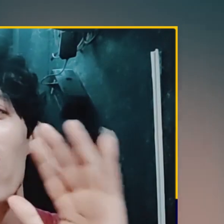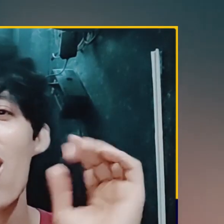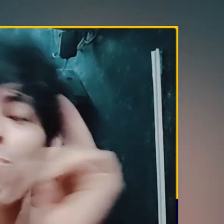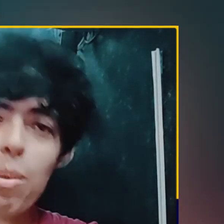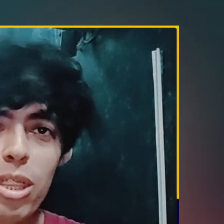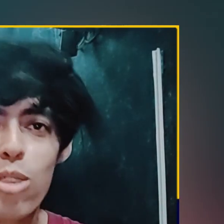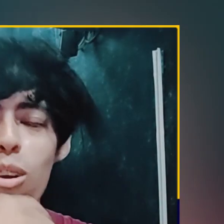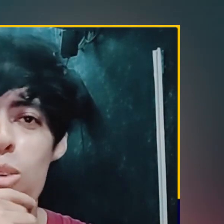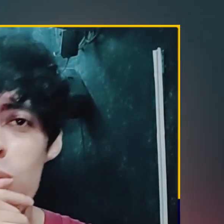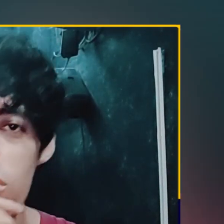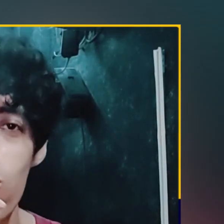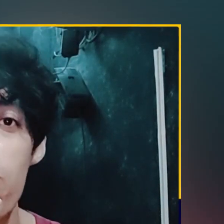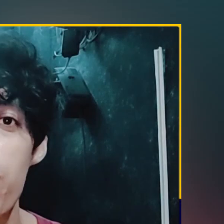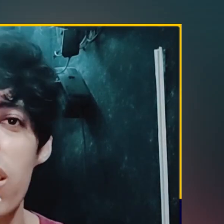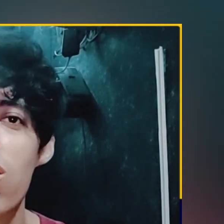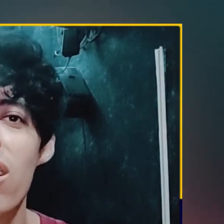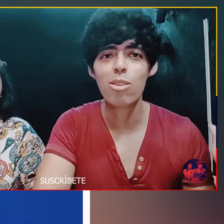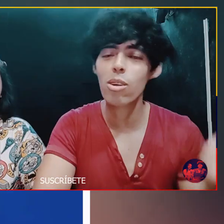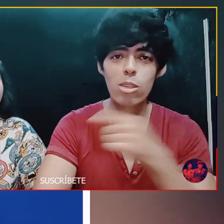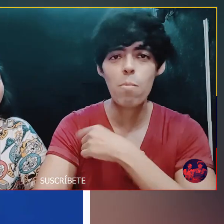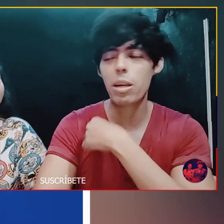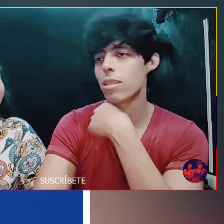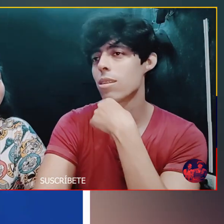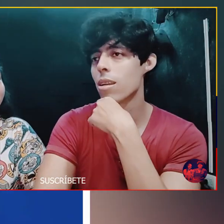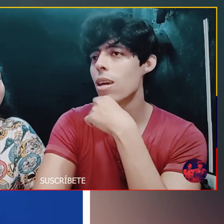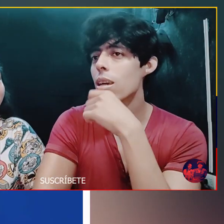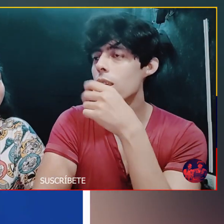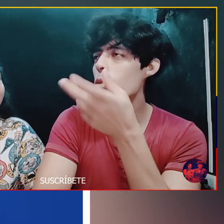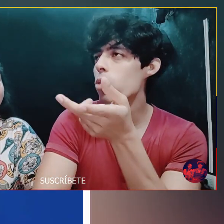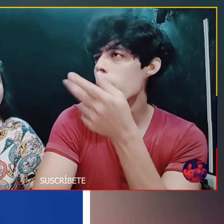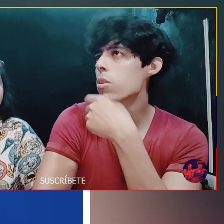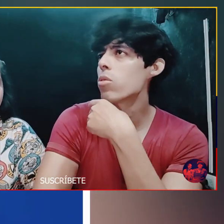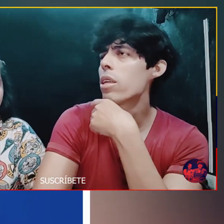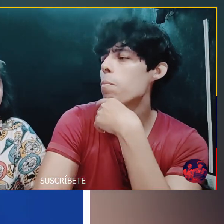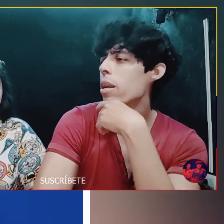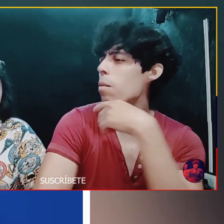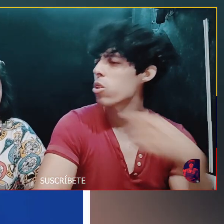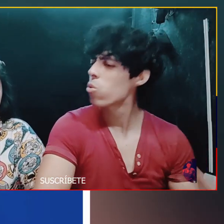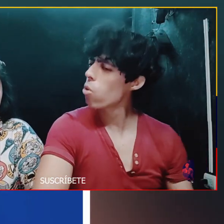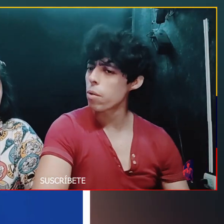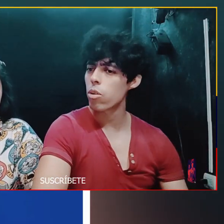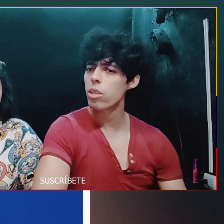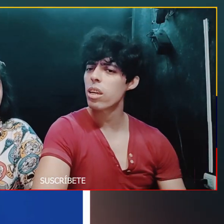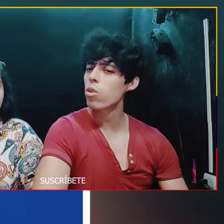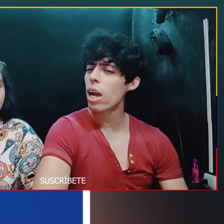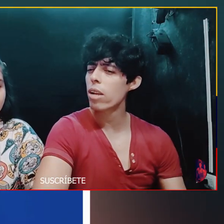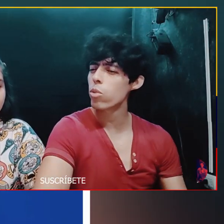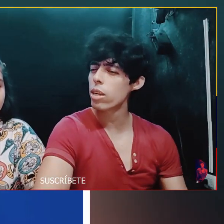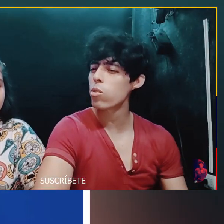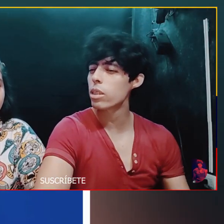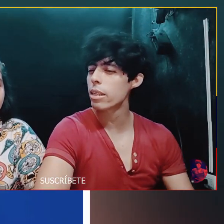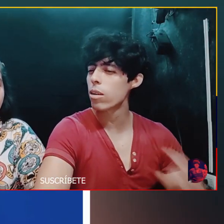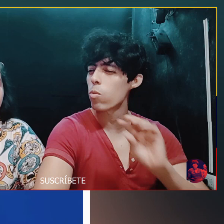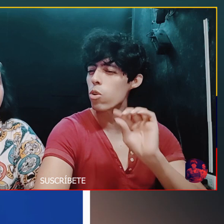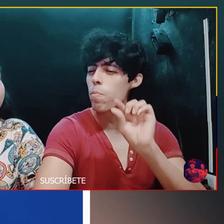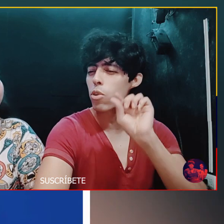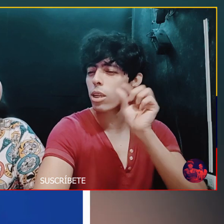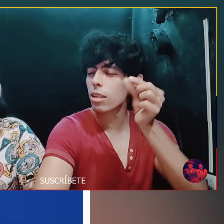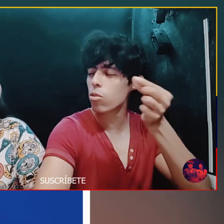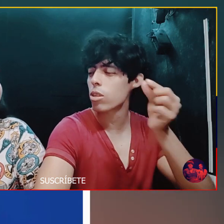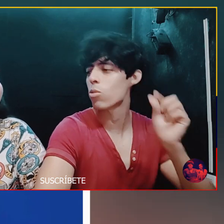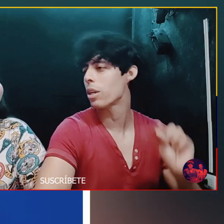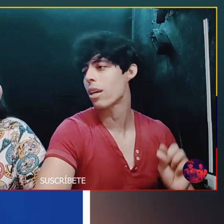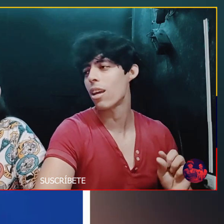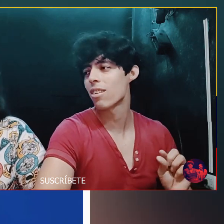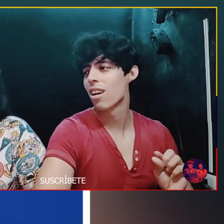Hola, hola Bienvenidos a un nuevo video En esta ocasión parece ser Que unas personas del Parlamento Europeo Dijeron algunas cositas como que